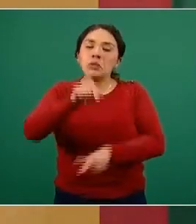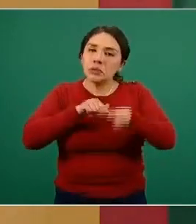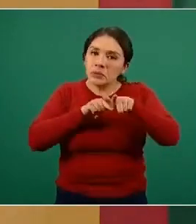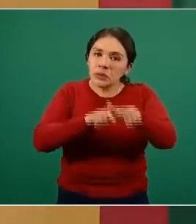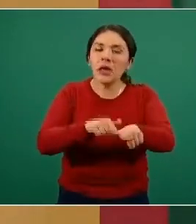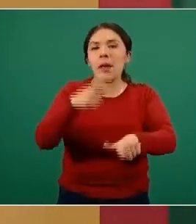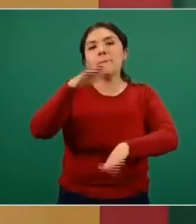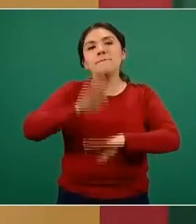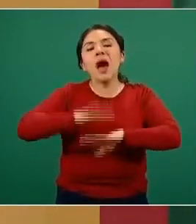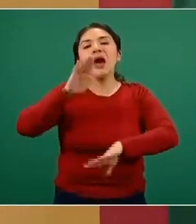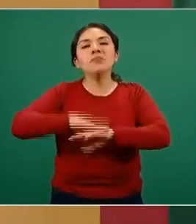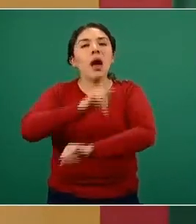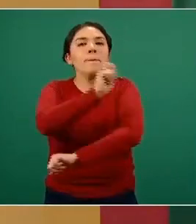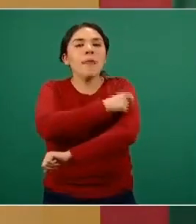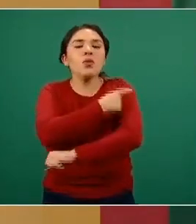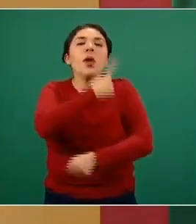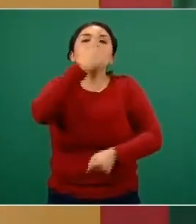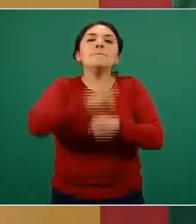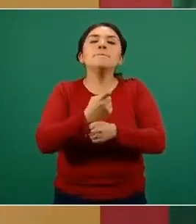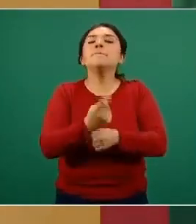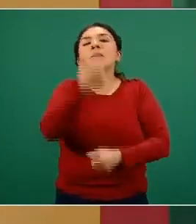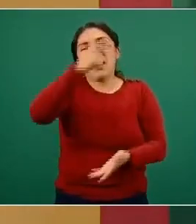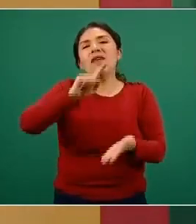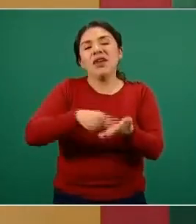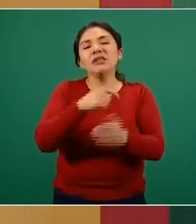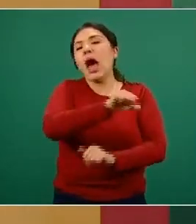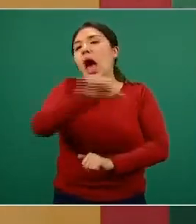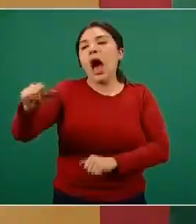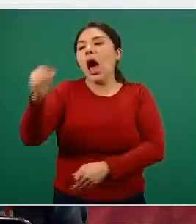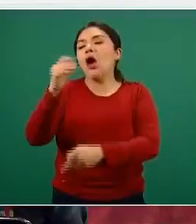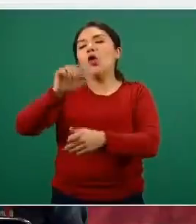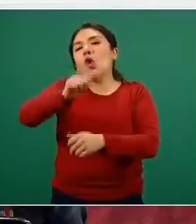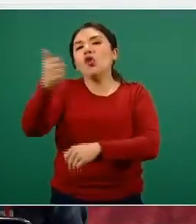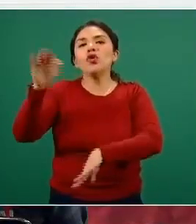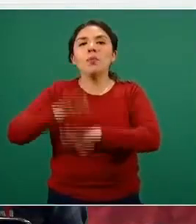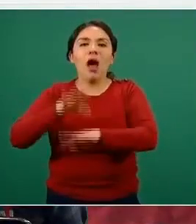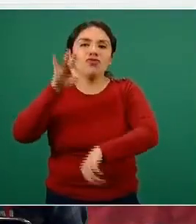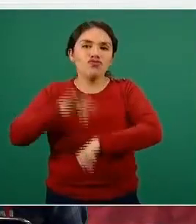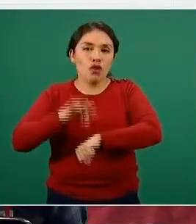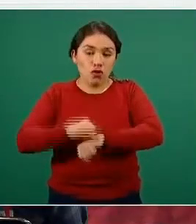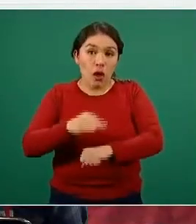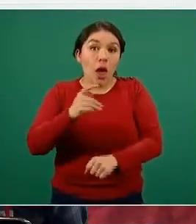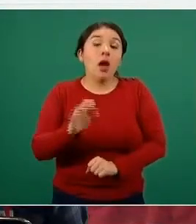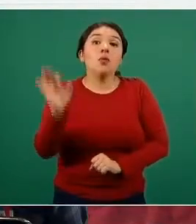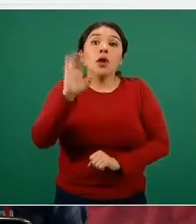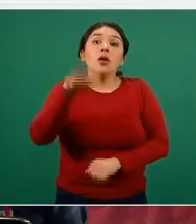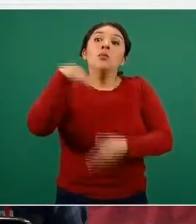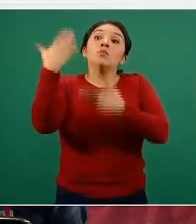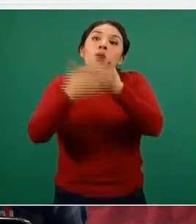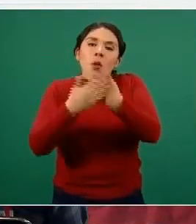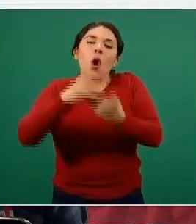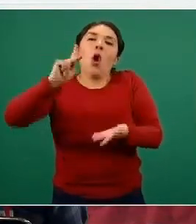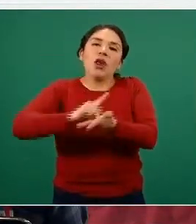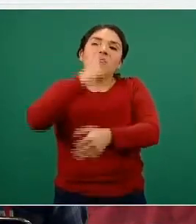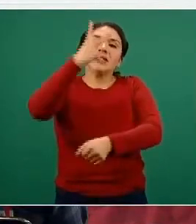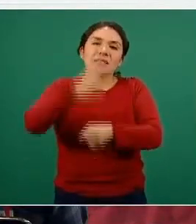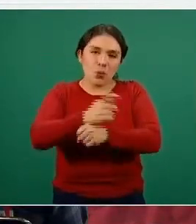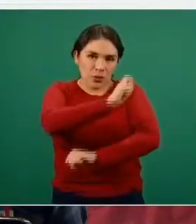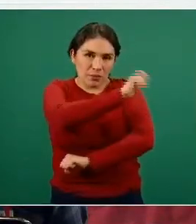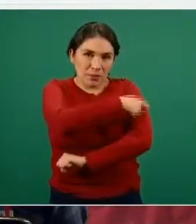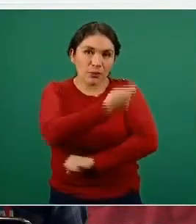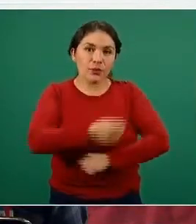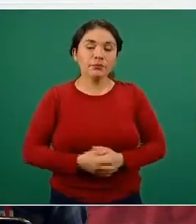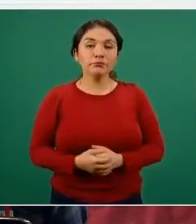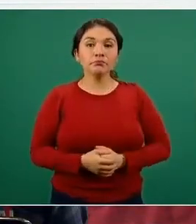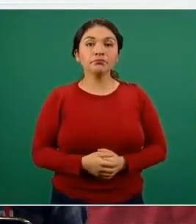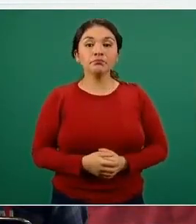vacunando primera dosis a el resto del personal de salud. En su momento se les pondrá la segunda dosis. La siguiente, por favor.